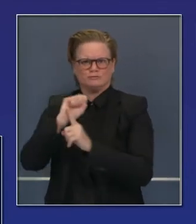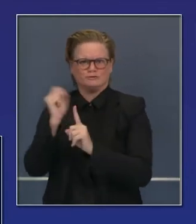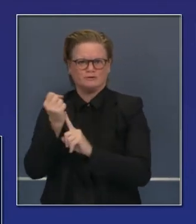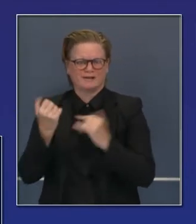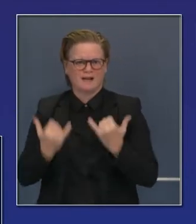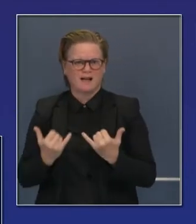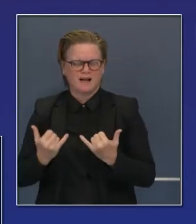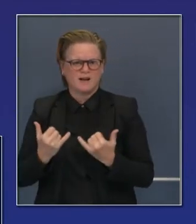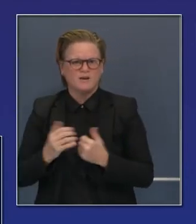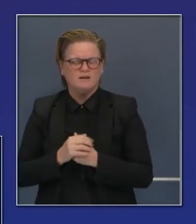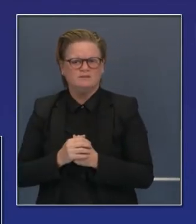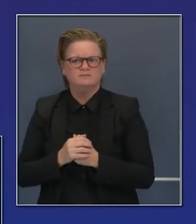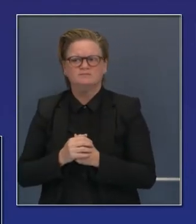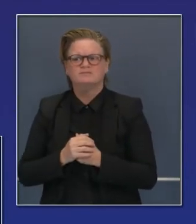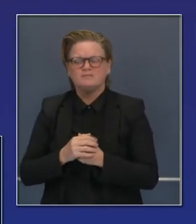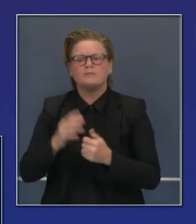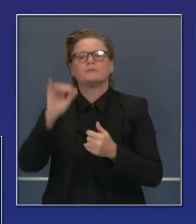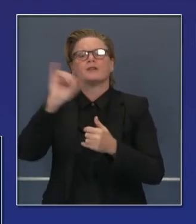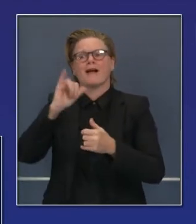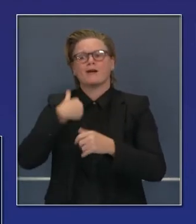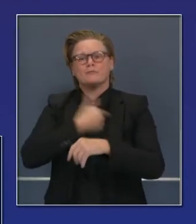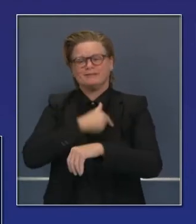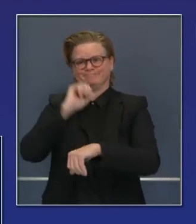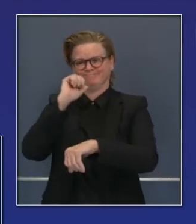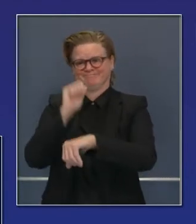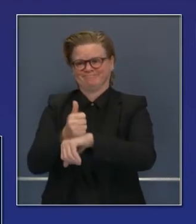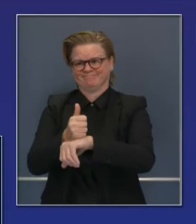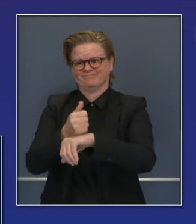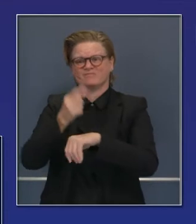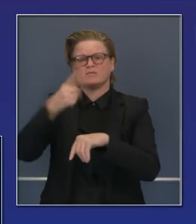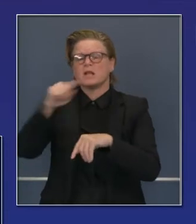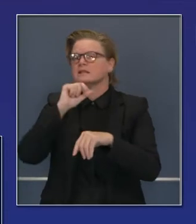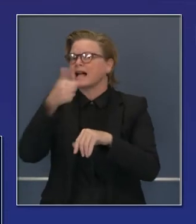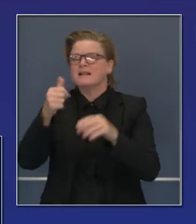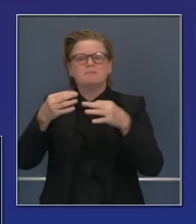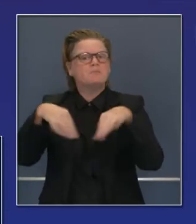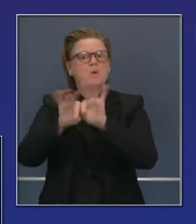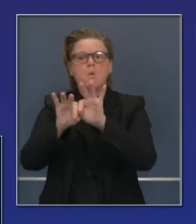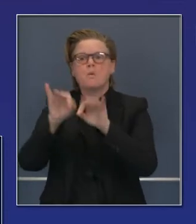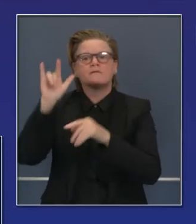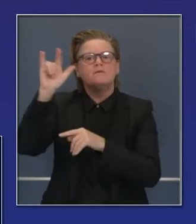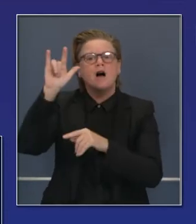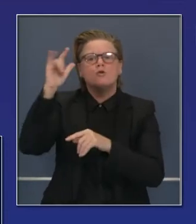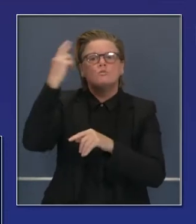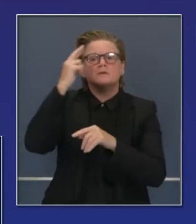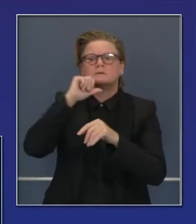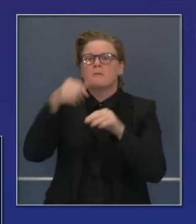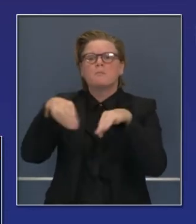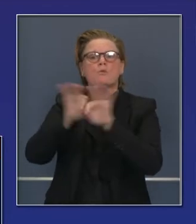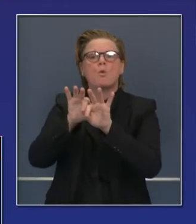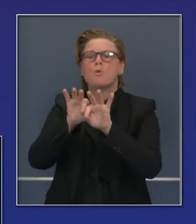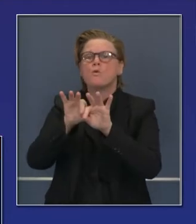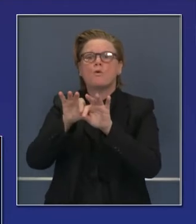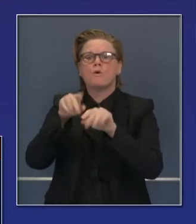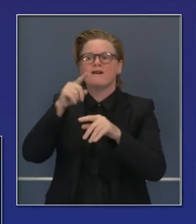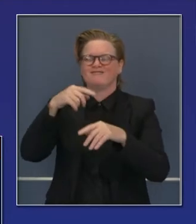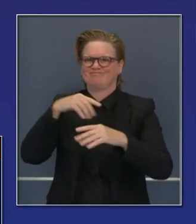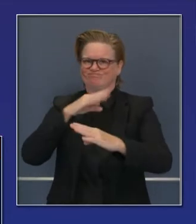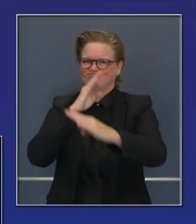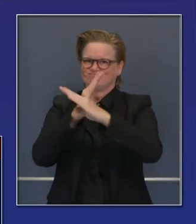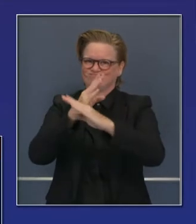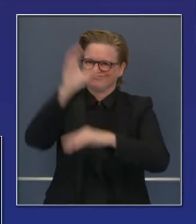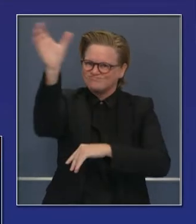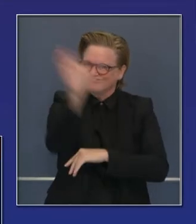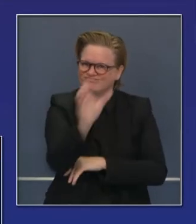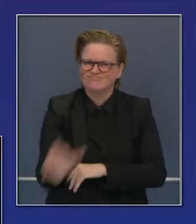actualmente en California. También estamos estableciendo una infraestructura que también será restringida temporalmente en los viajes no